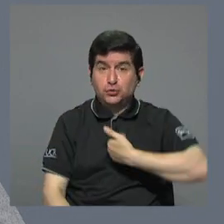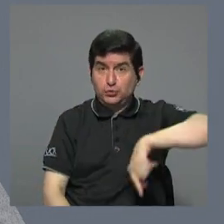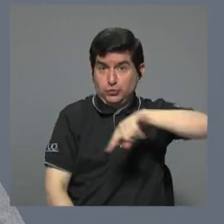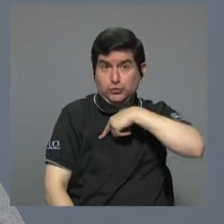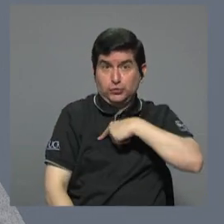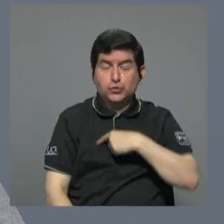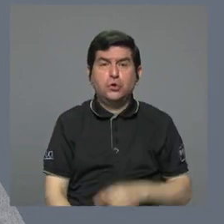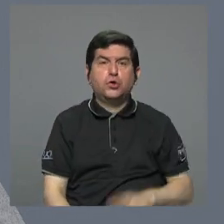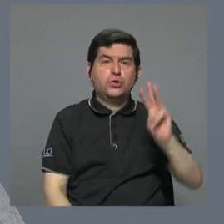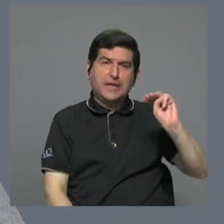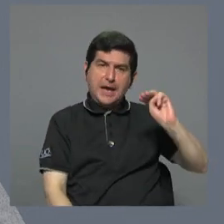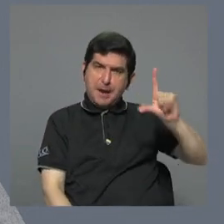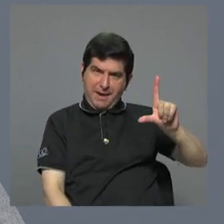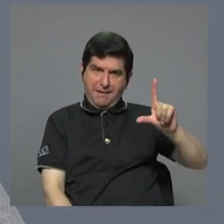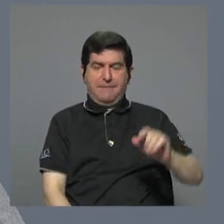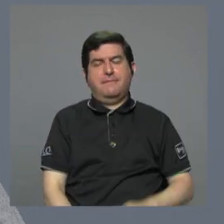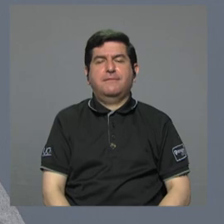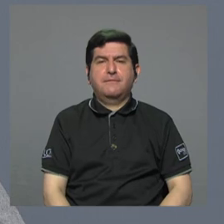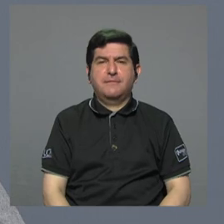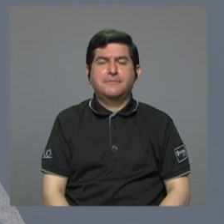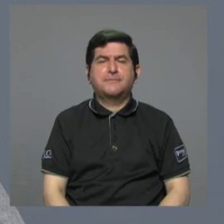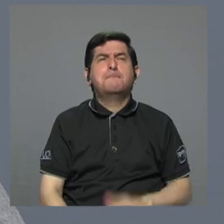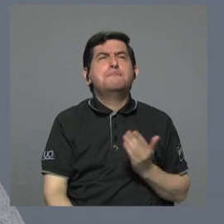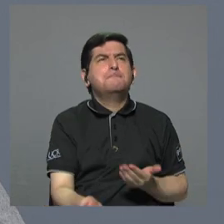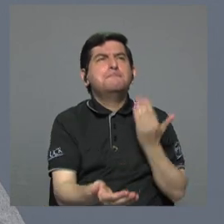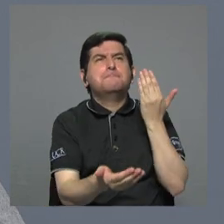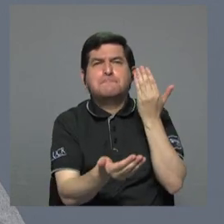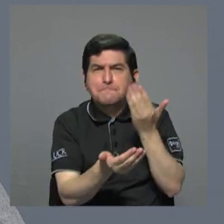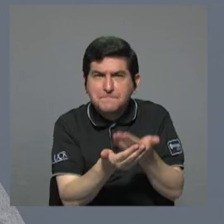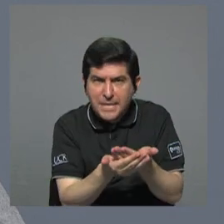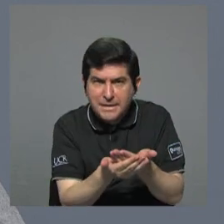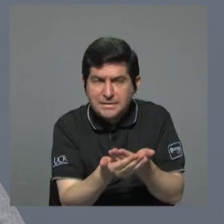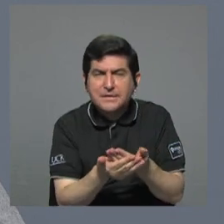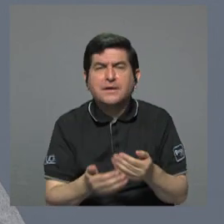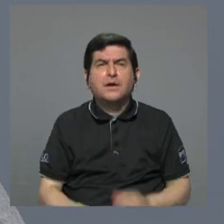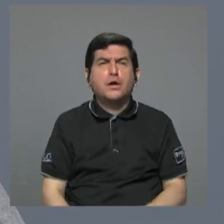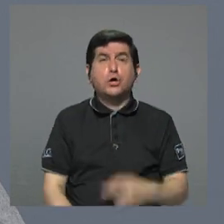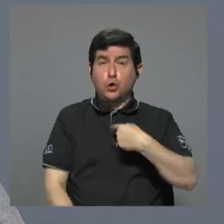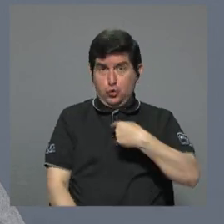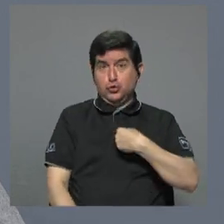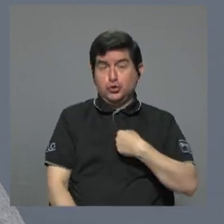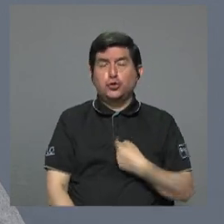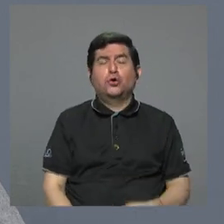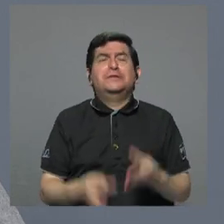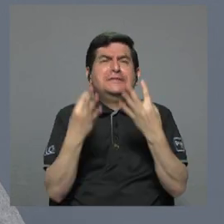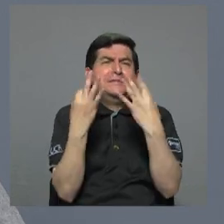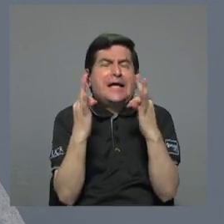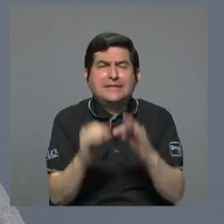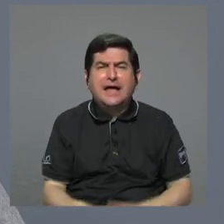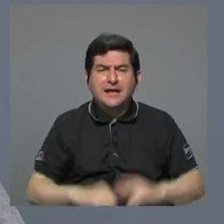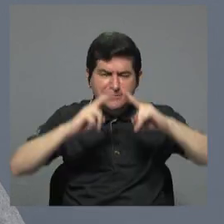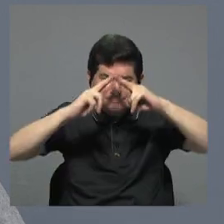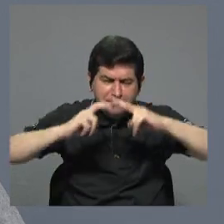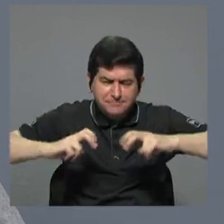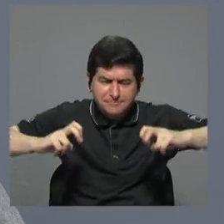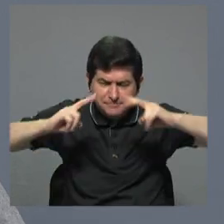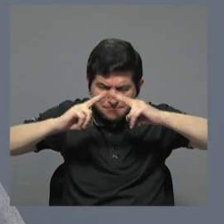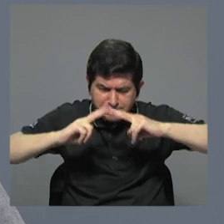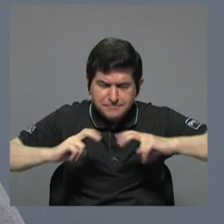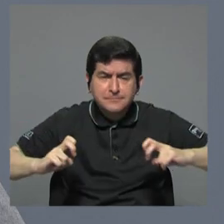como Movimiento Libertario, nosotros pretendemos, al menos, digamos, yo pretendo es hacer una revisión